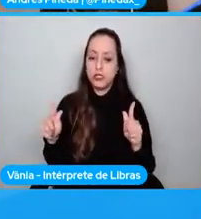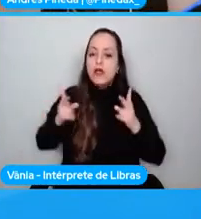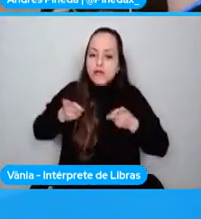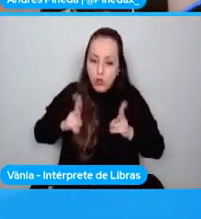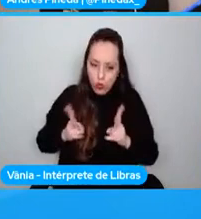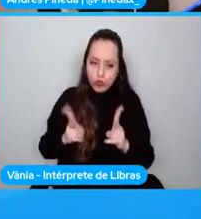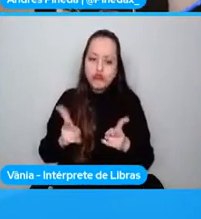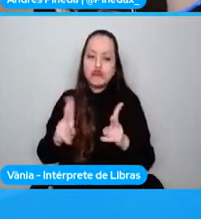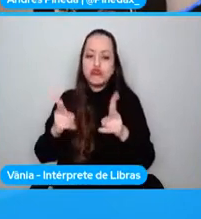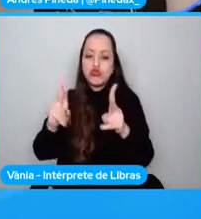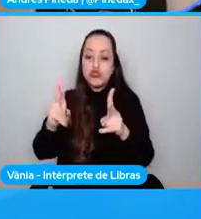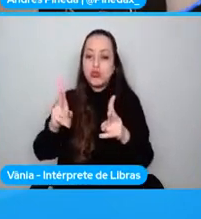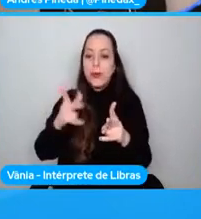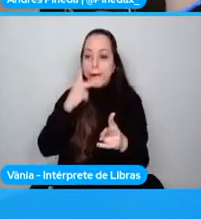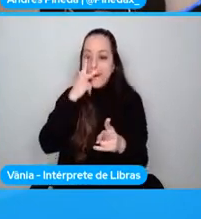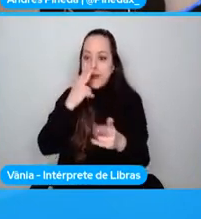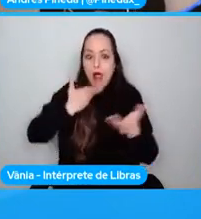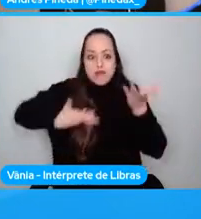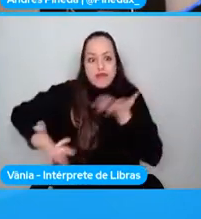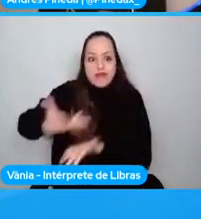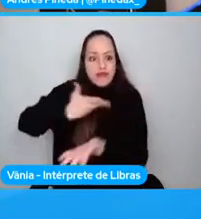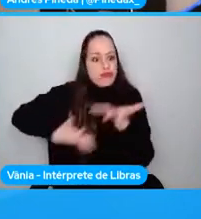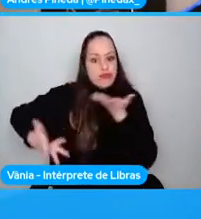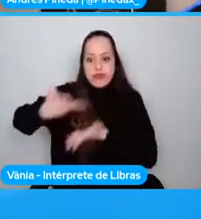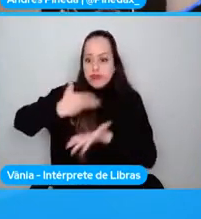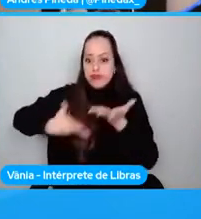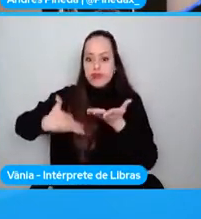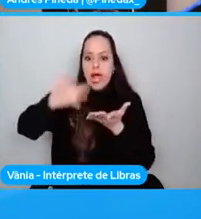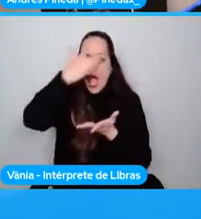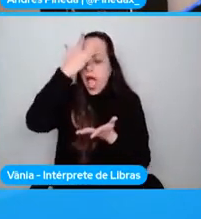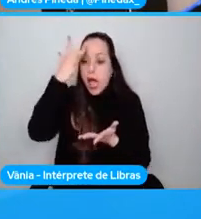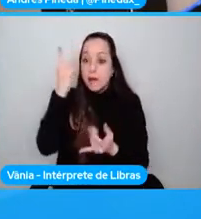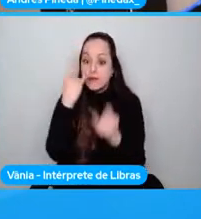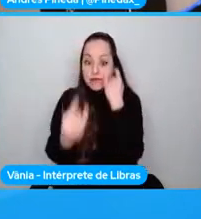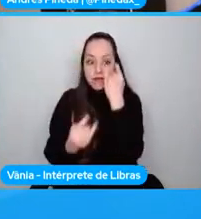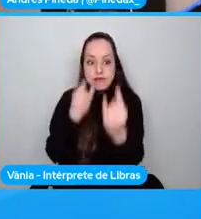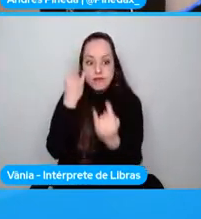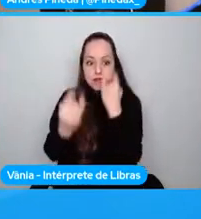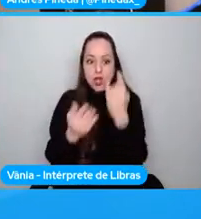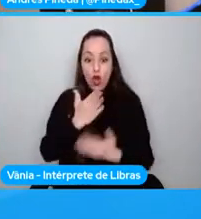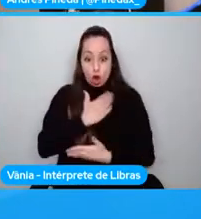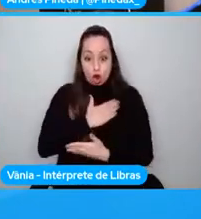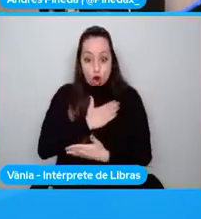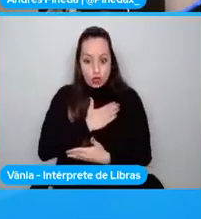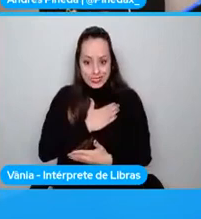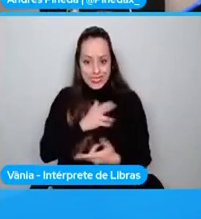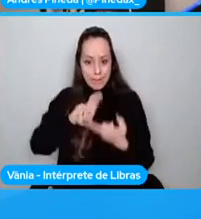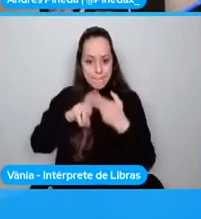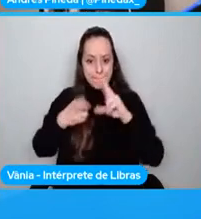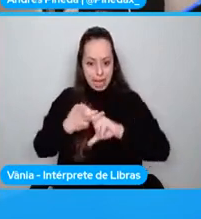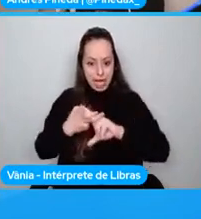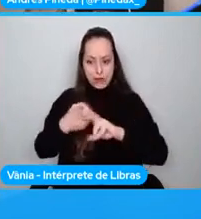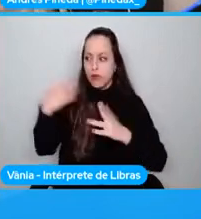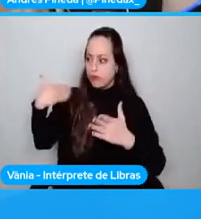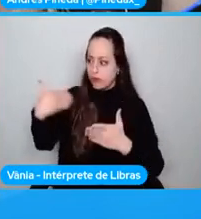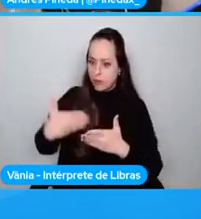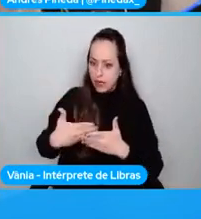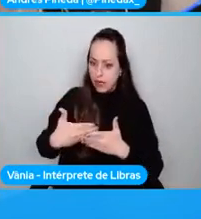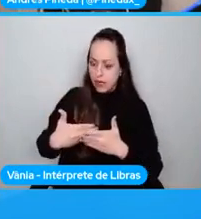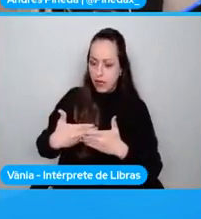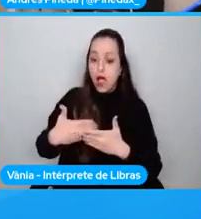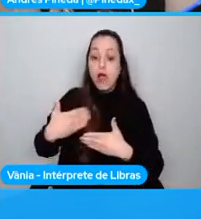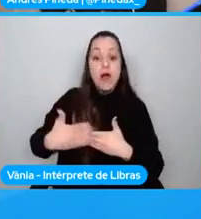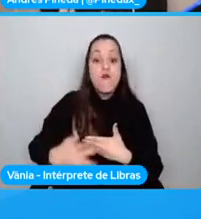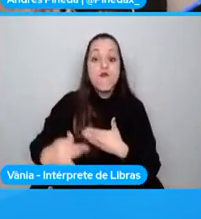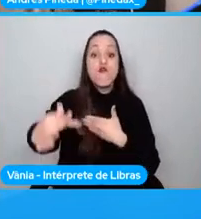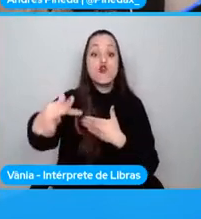esa energía que ha traído a la comunidad durante los diferentes años, tenemos que hacer